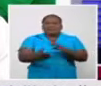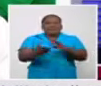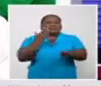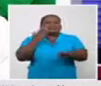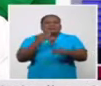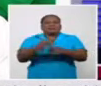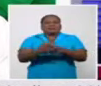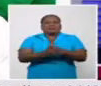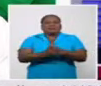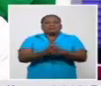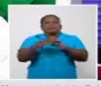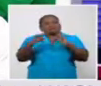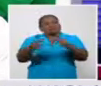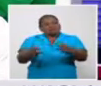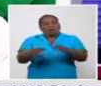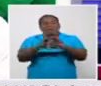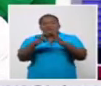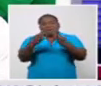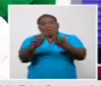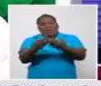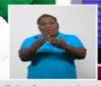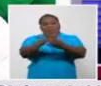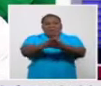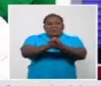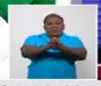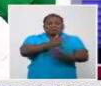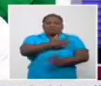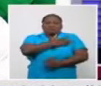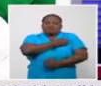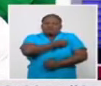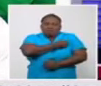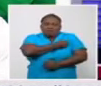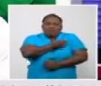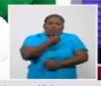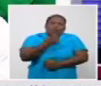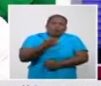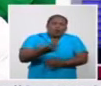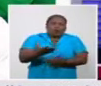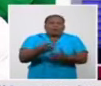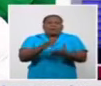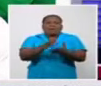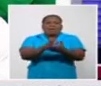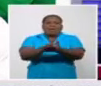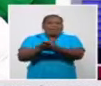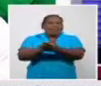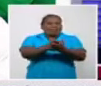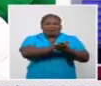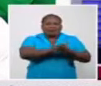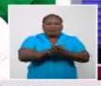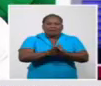Reiteramos nuestras condolencias, familiares, amistades, y